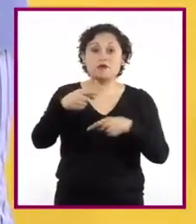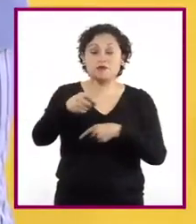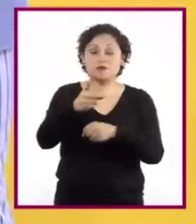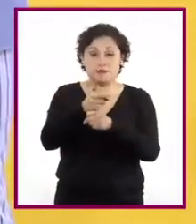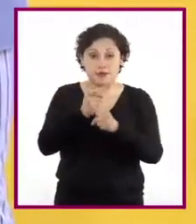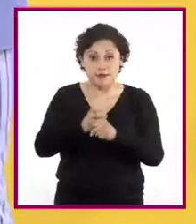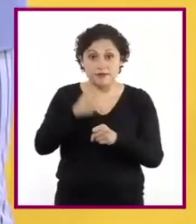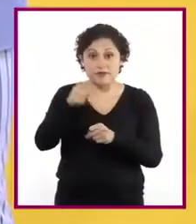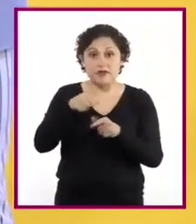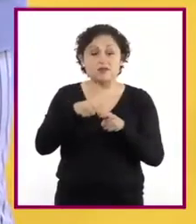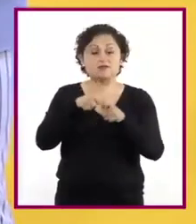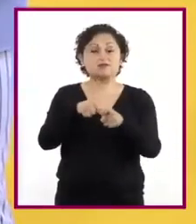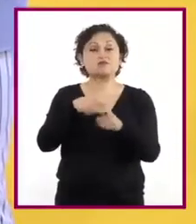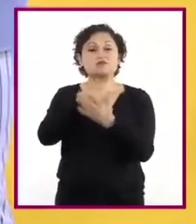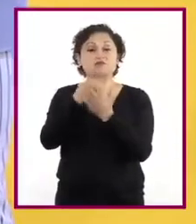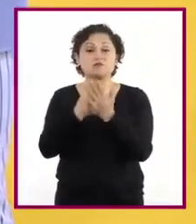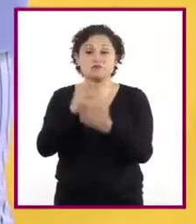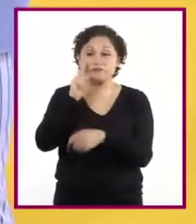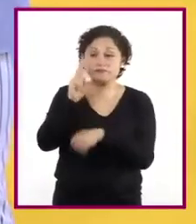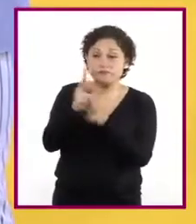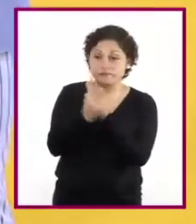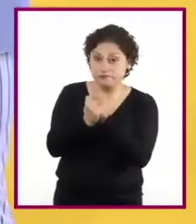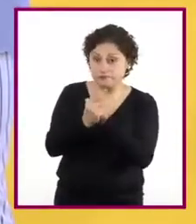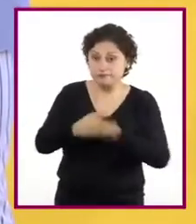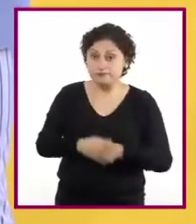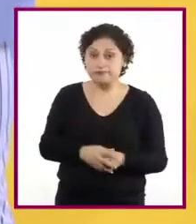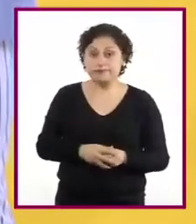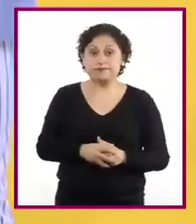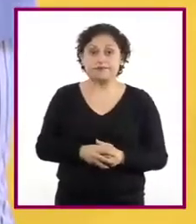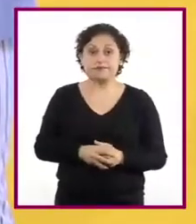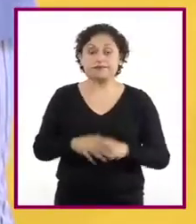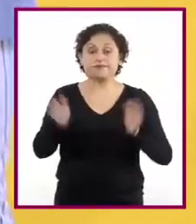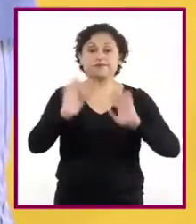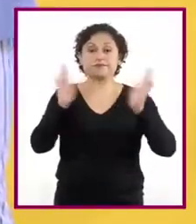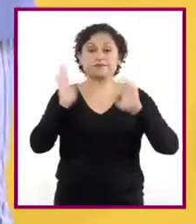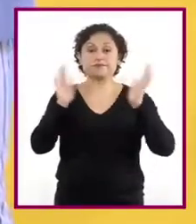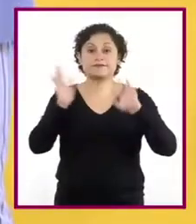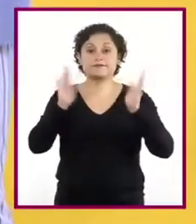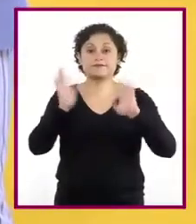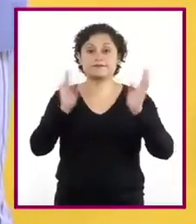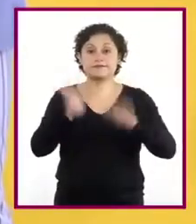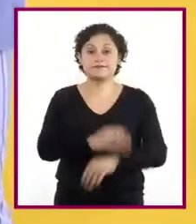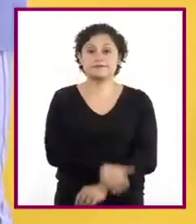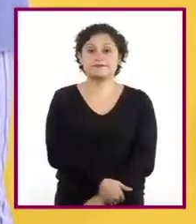a seguir con la programación de Aprende en Casa. ¡Hasta la próxima!